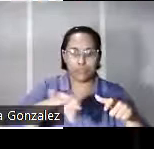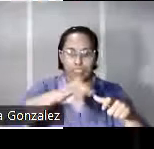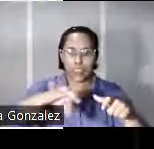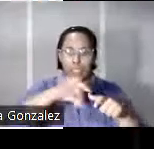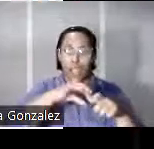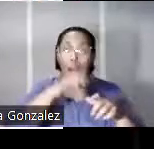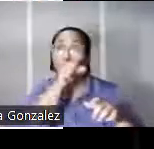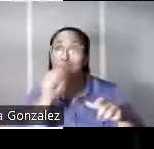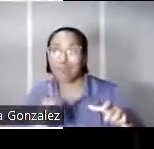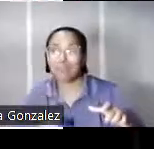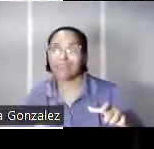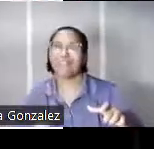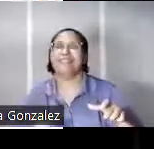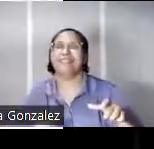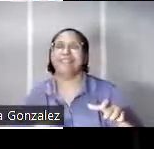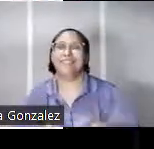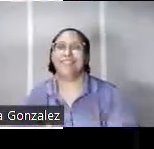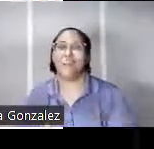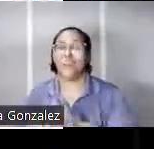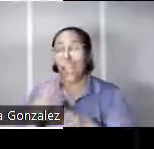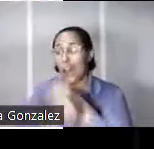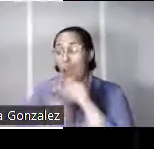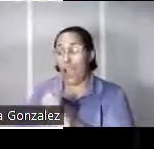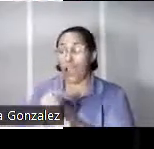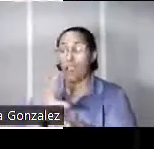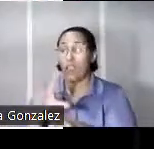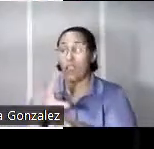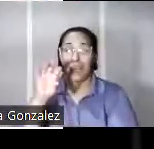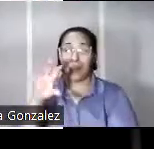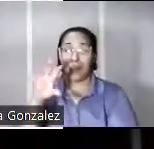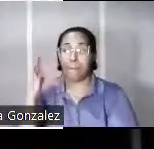consola la verdad digamos de la década de los 70 y los 80